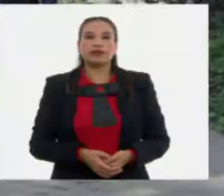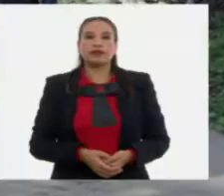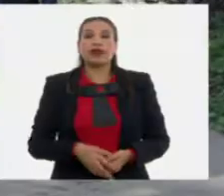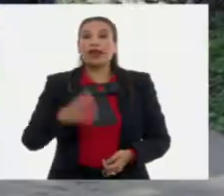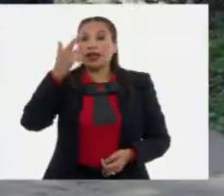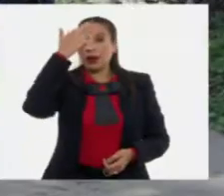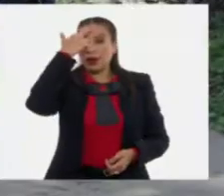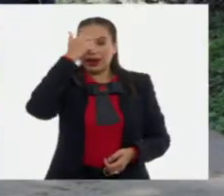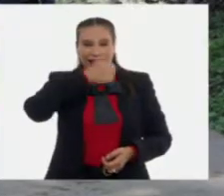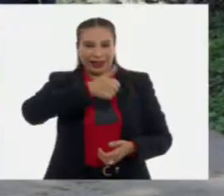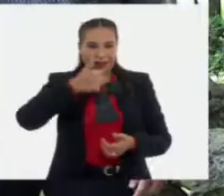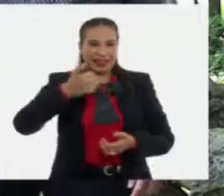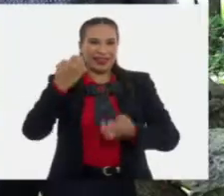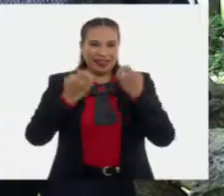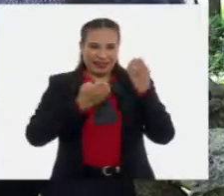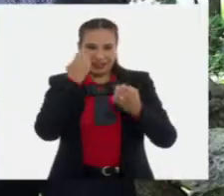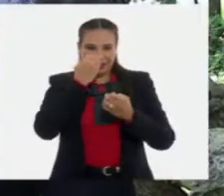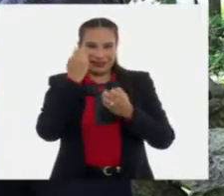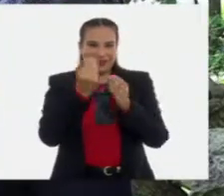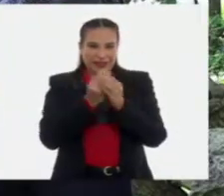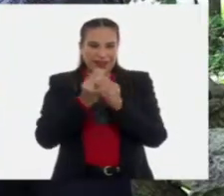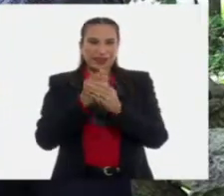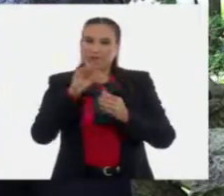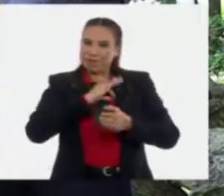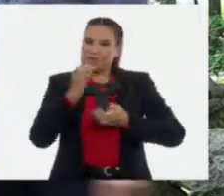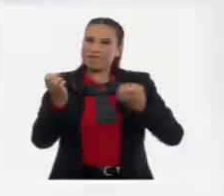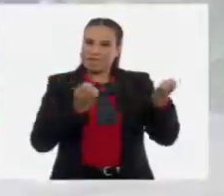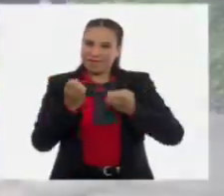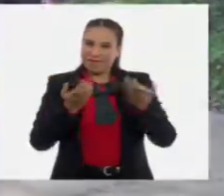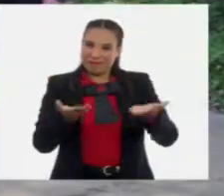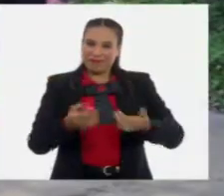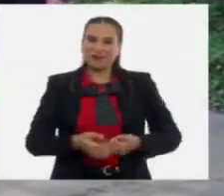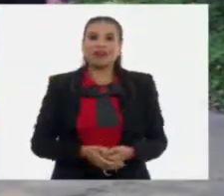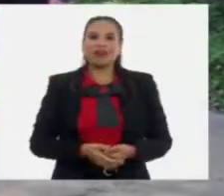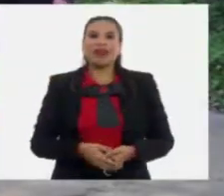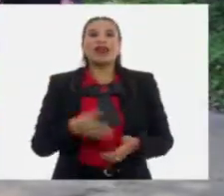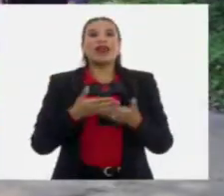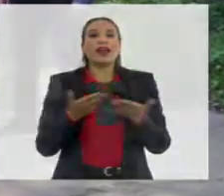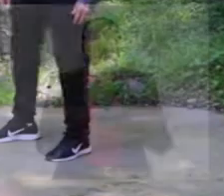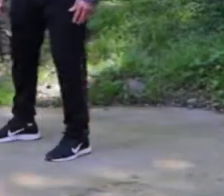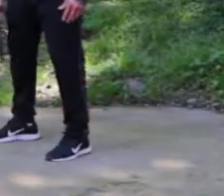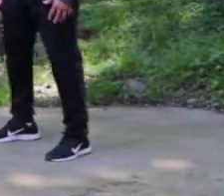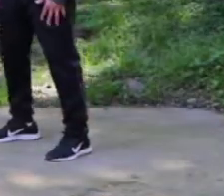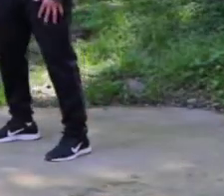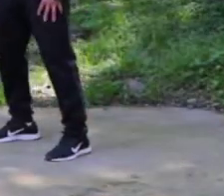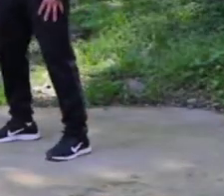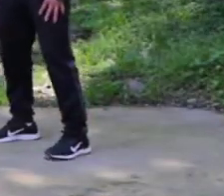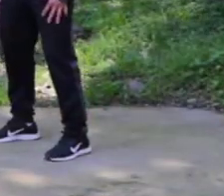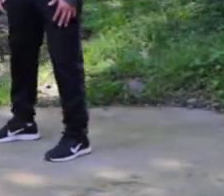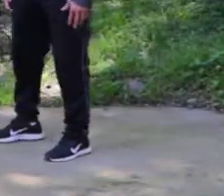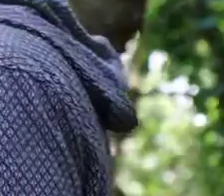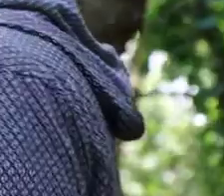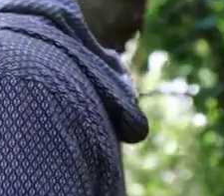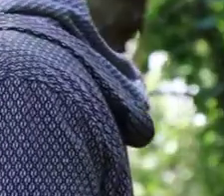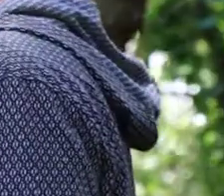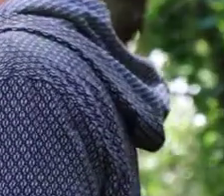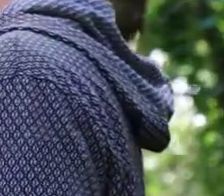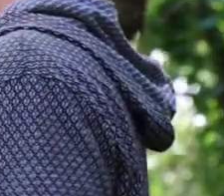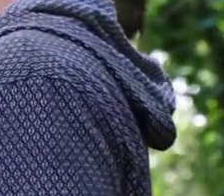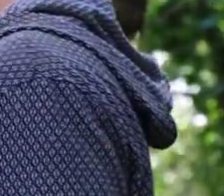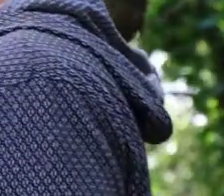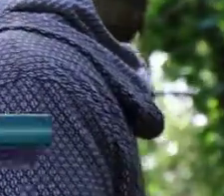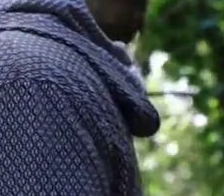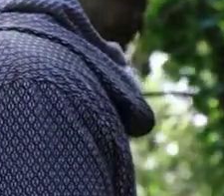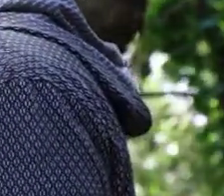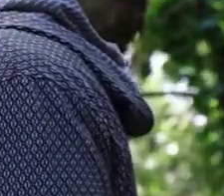Recuerda, entre clase y clase, activa tu cuerpo. Ok, vamos a trabajar pierna. Vamos